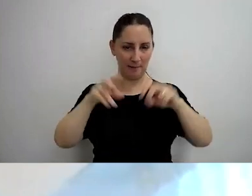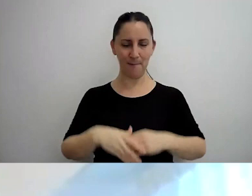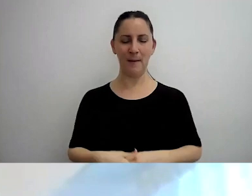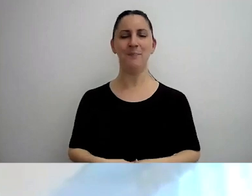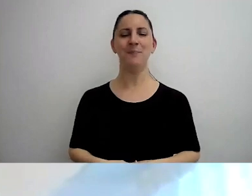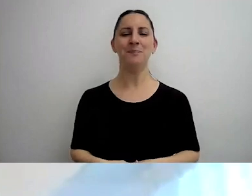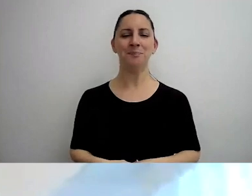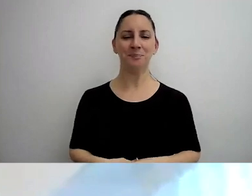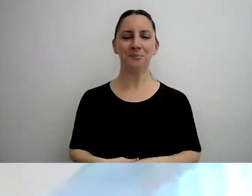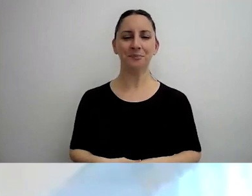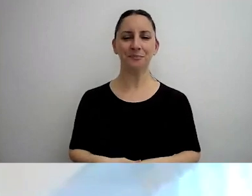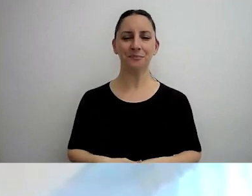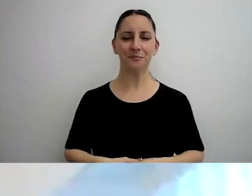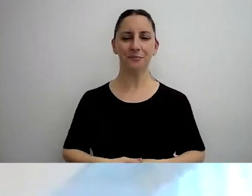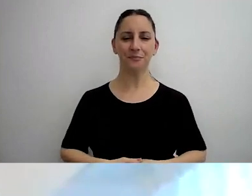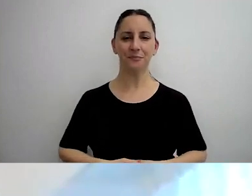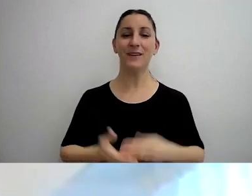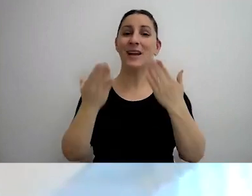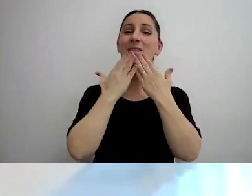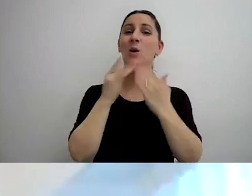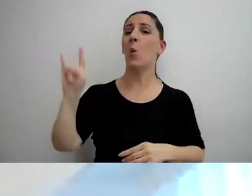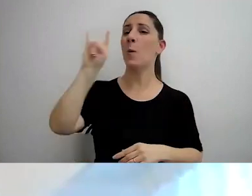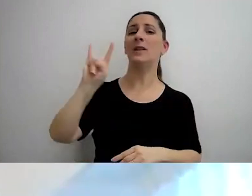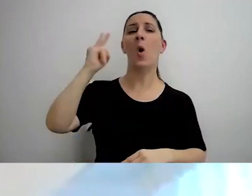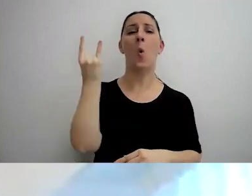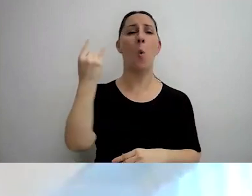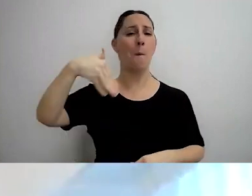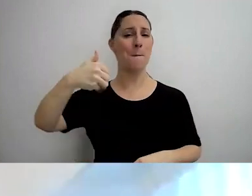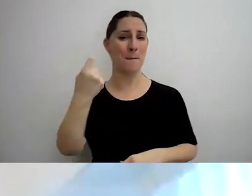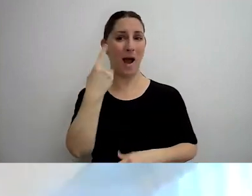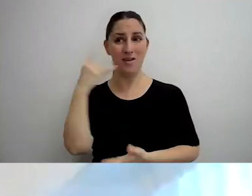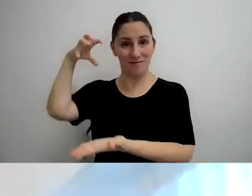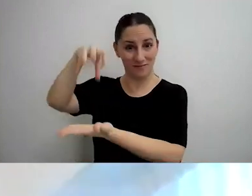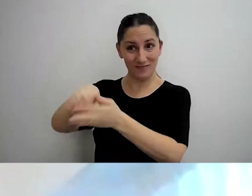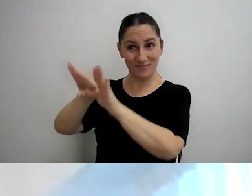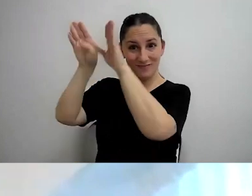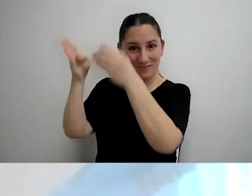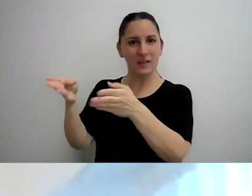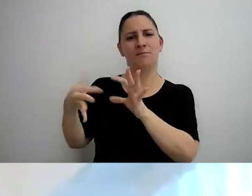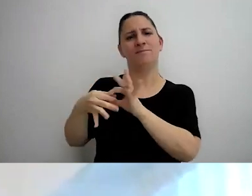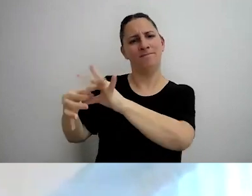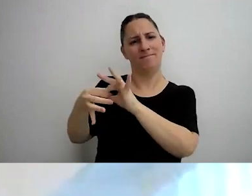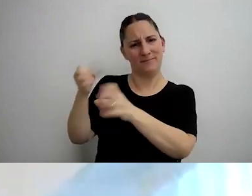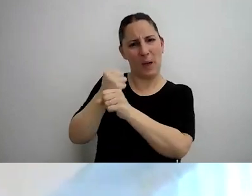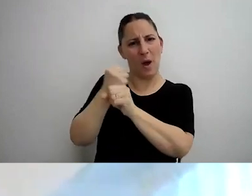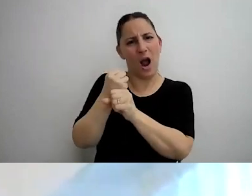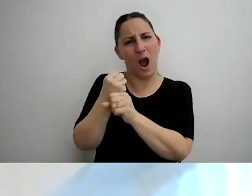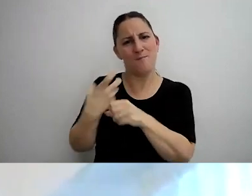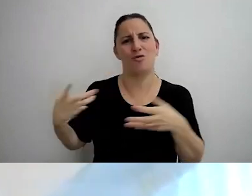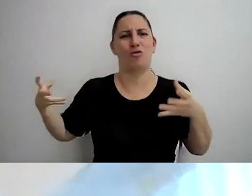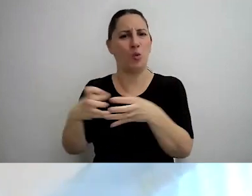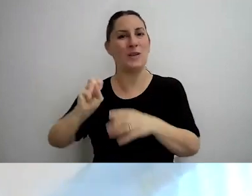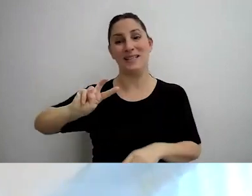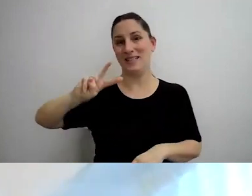Agradecerle, por supuesto, a la Universidad de Humay, que esto es un ciclo que hacemos en conjunto, ya por segundo año consecutivo.